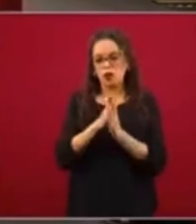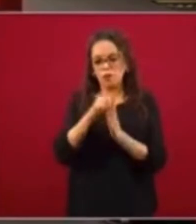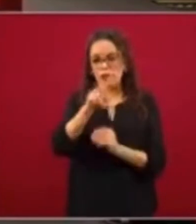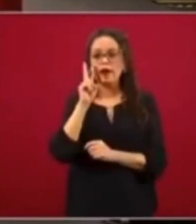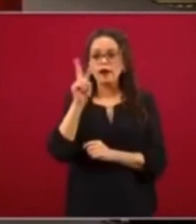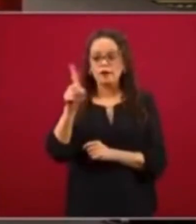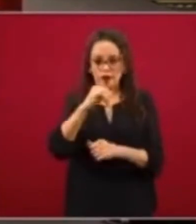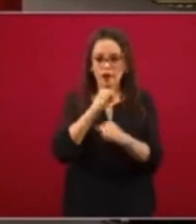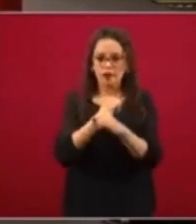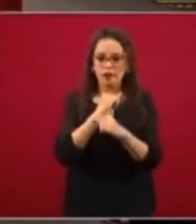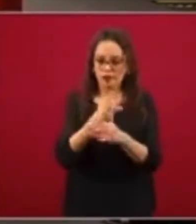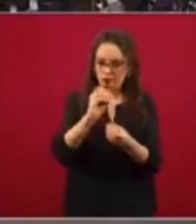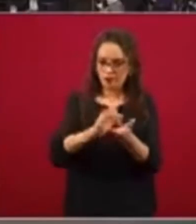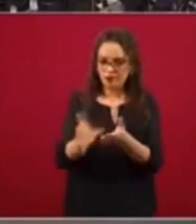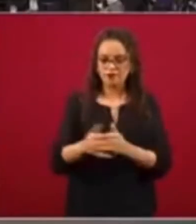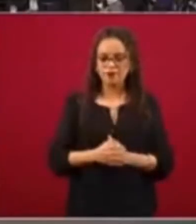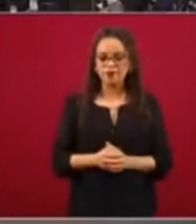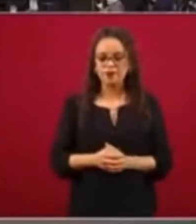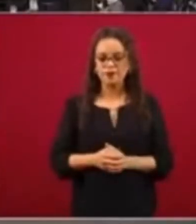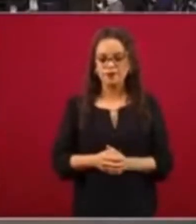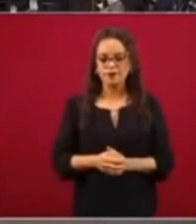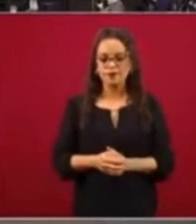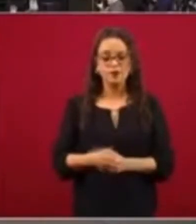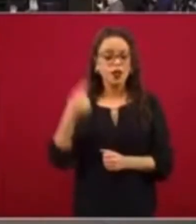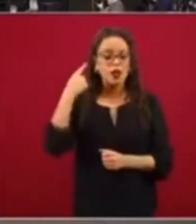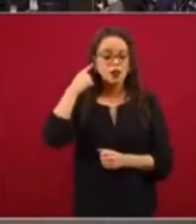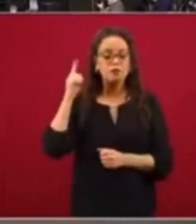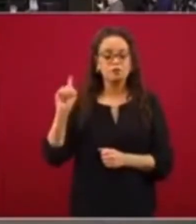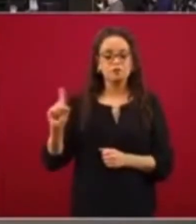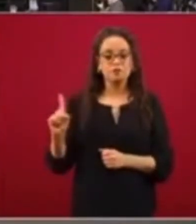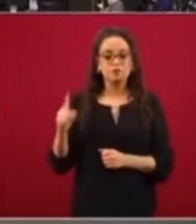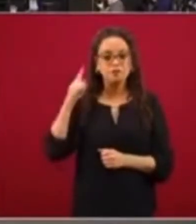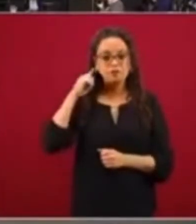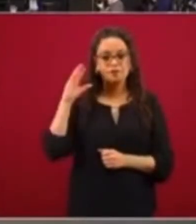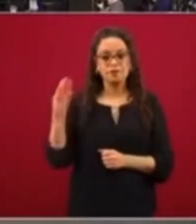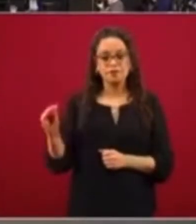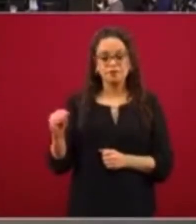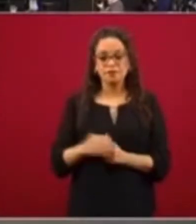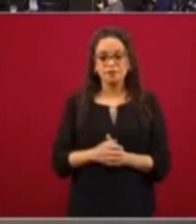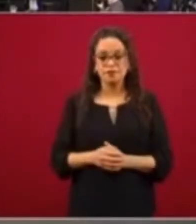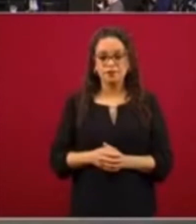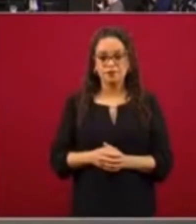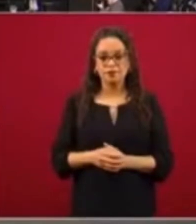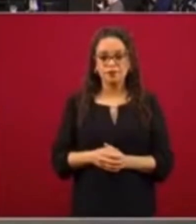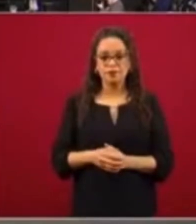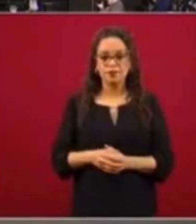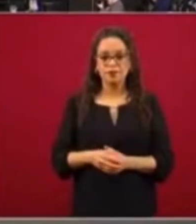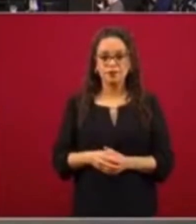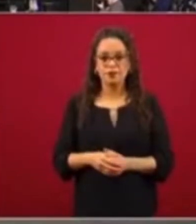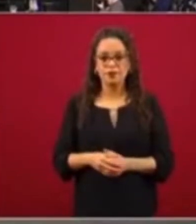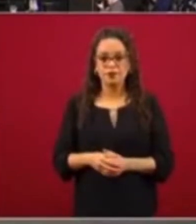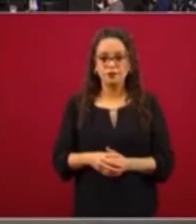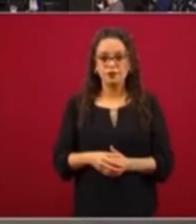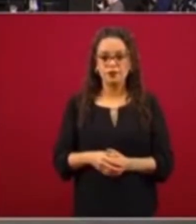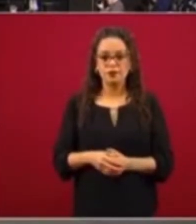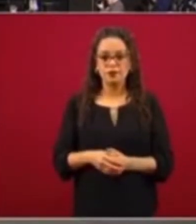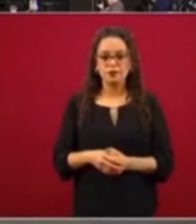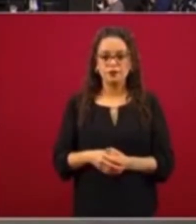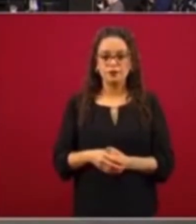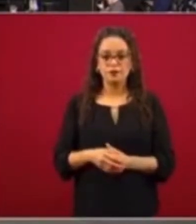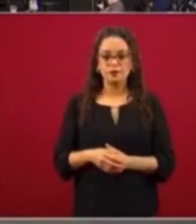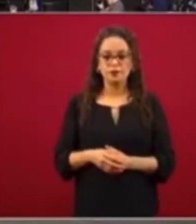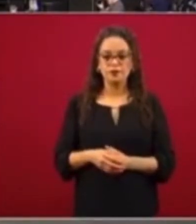dice que son ocho mil camas de unidades y que faltarían cuatro mil. Y de